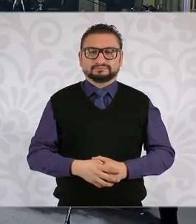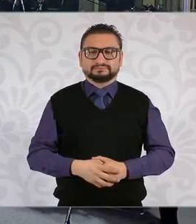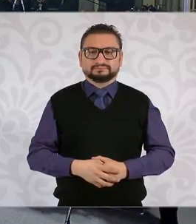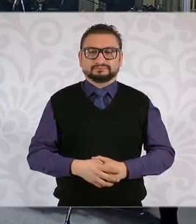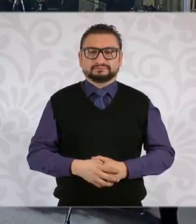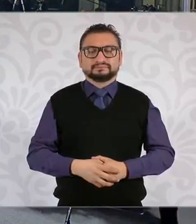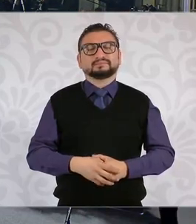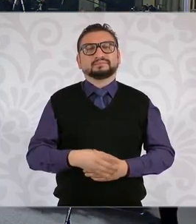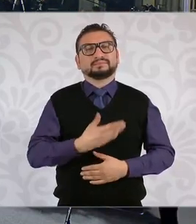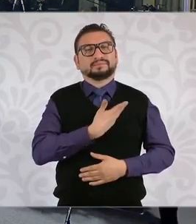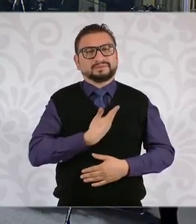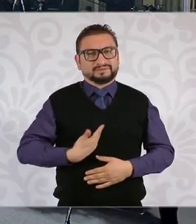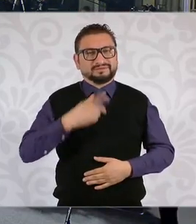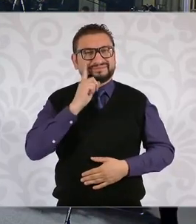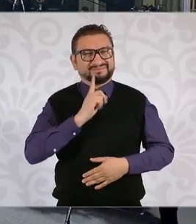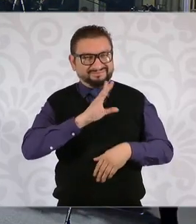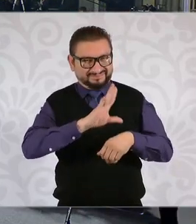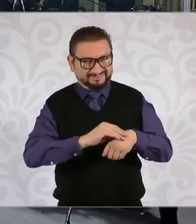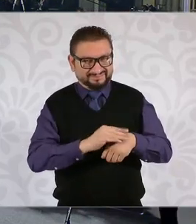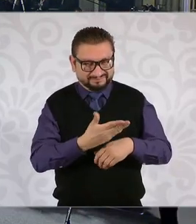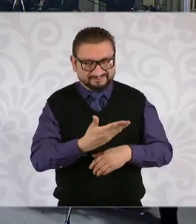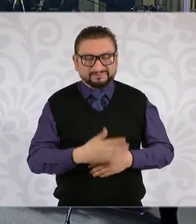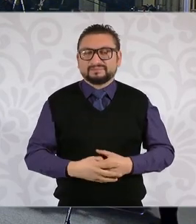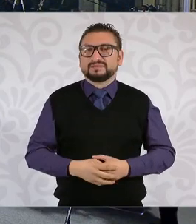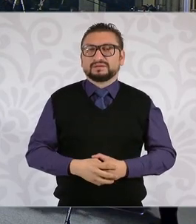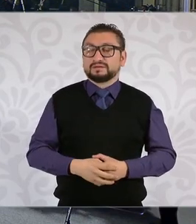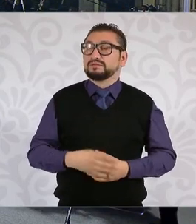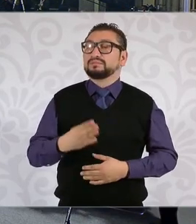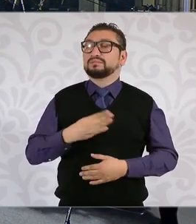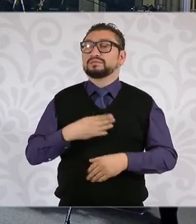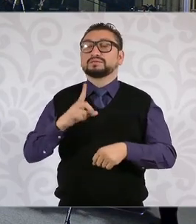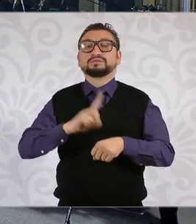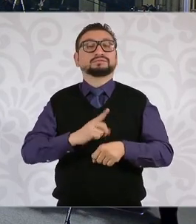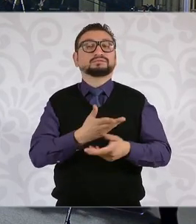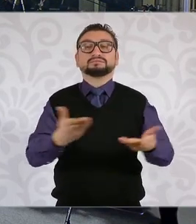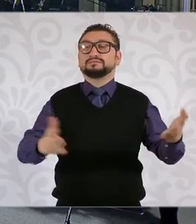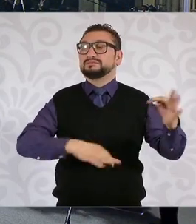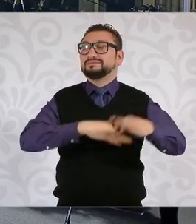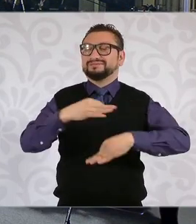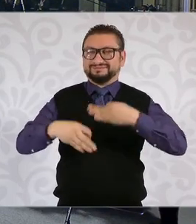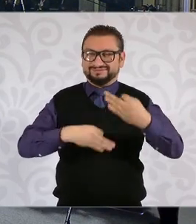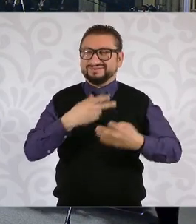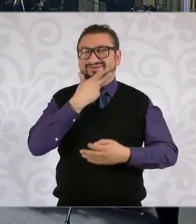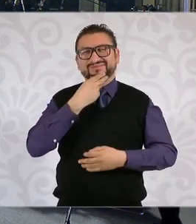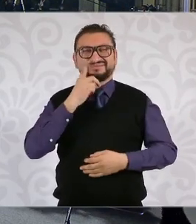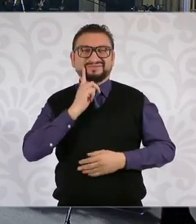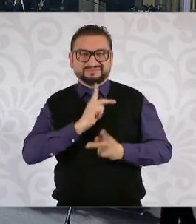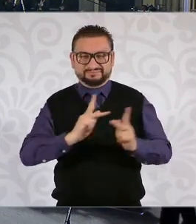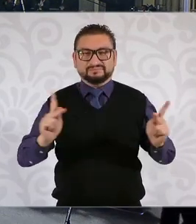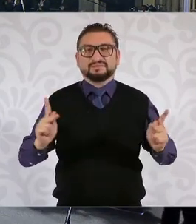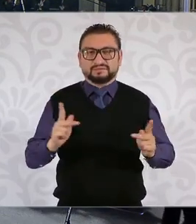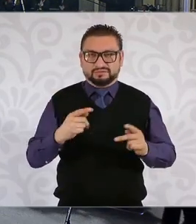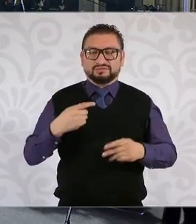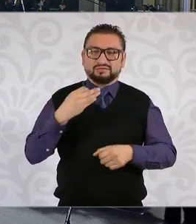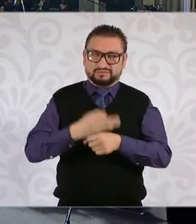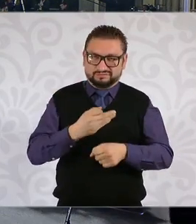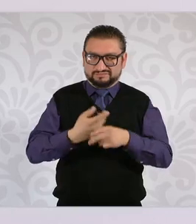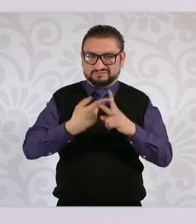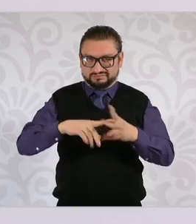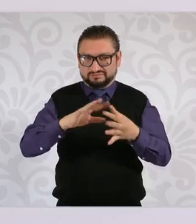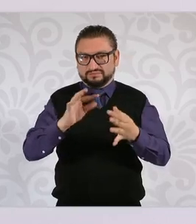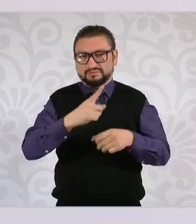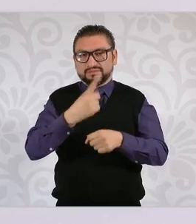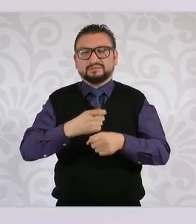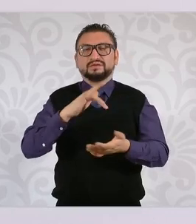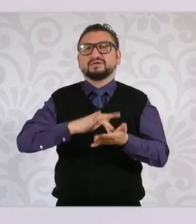Con su permiso, presidenta. Buenos días a todas y todos. Comienzo la sección agradeciendo a las